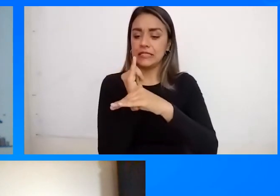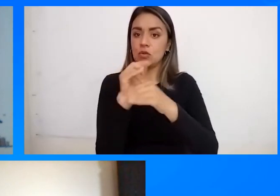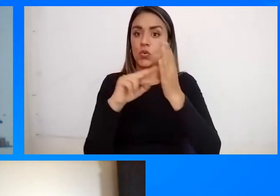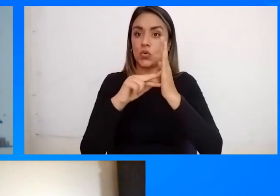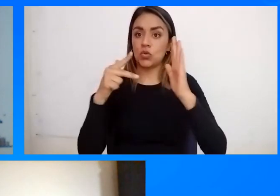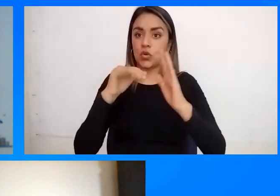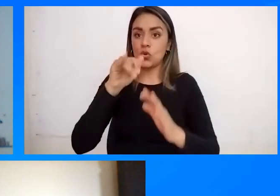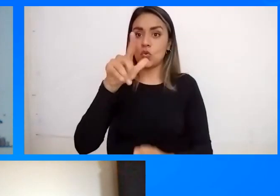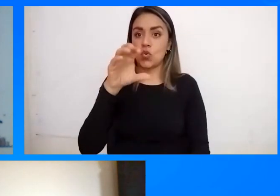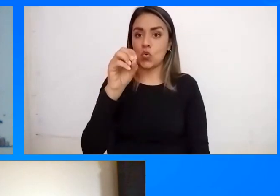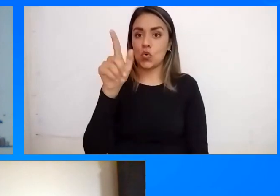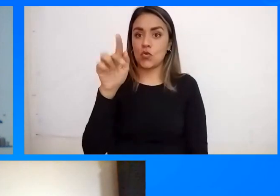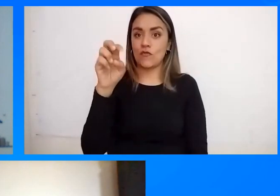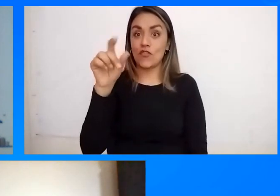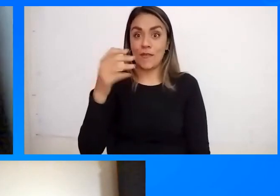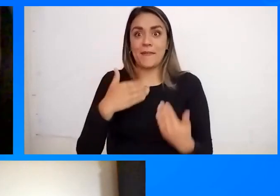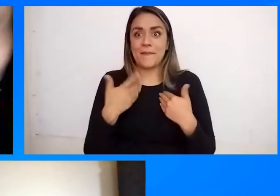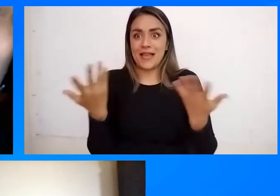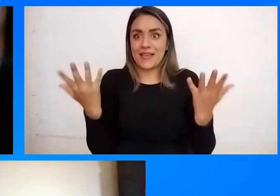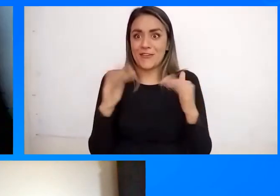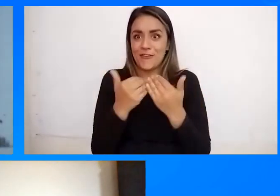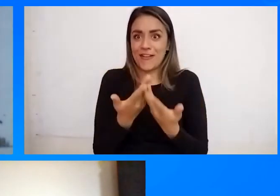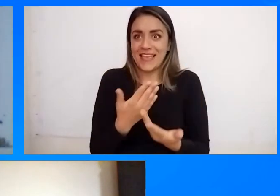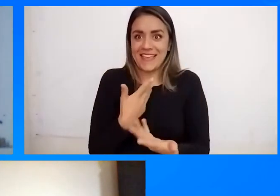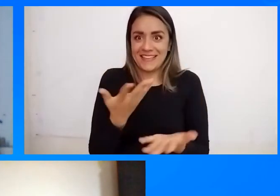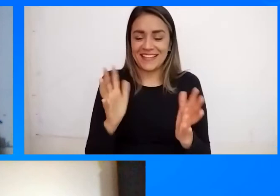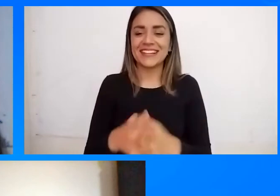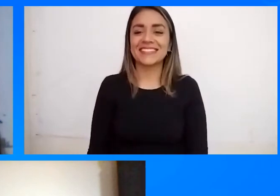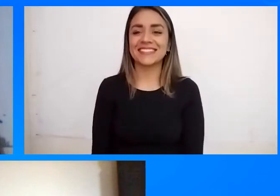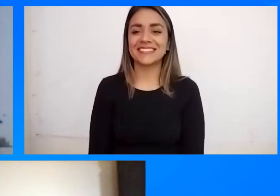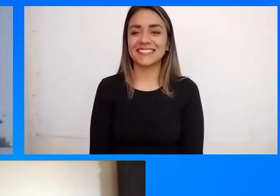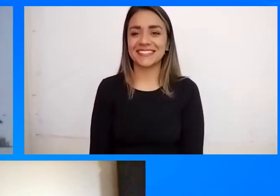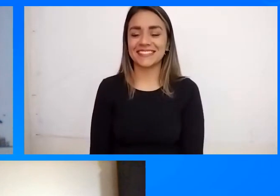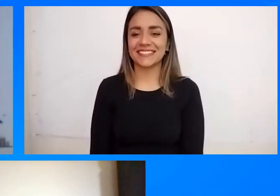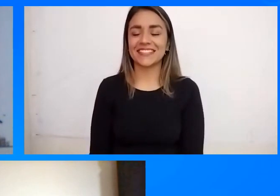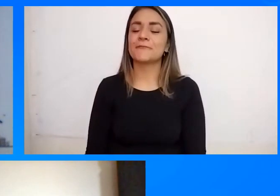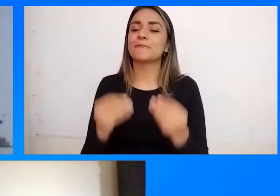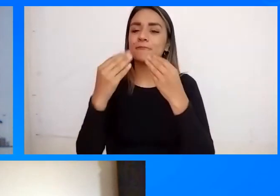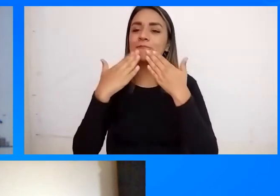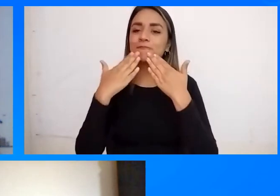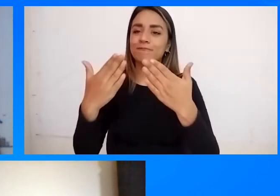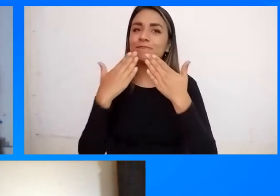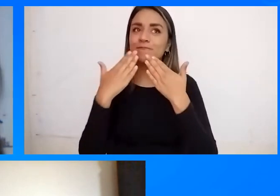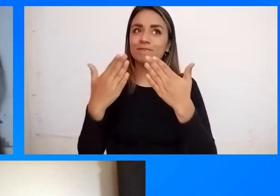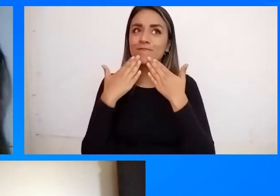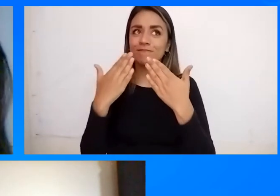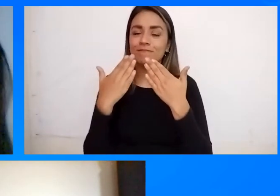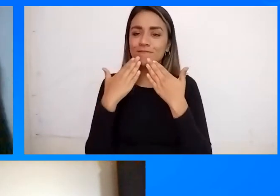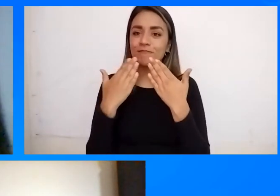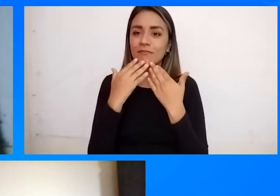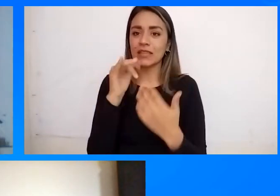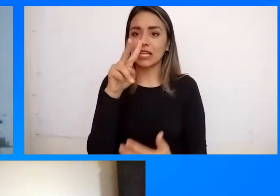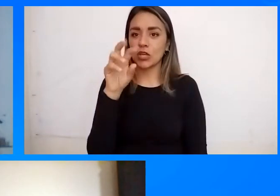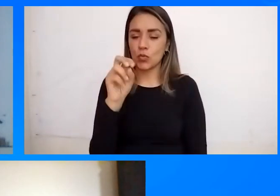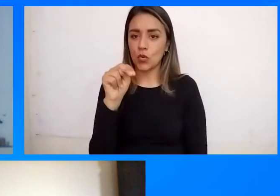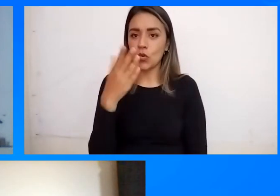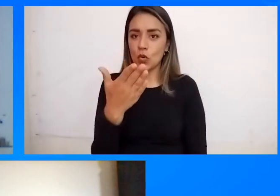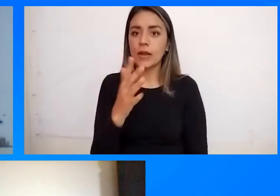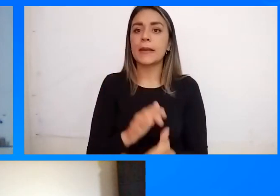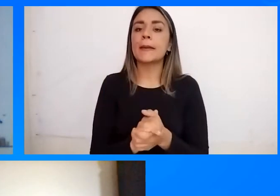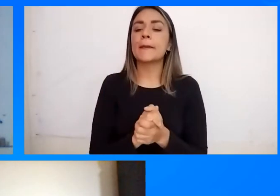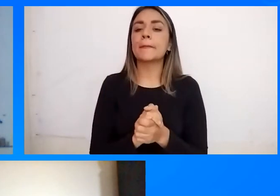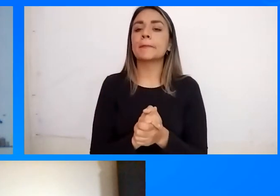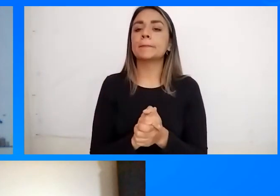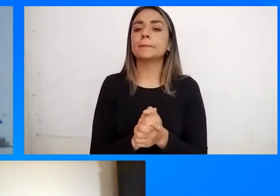Julio Flores Faltaba Mis chicos Ni más faltaba ¿Sí? Bueno Muchísimas gracias Y vos Te doy Entonces para que